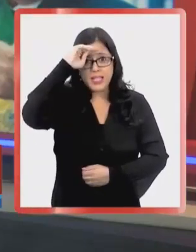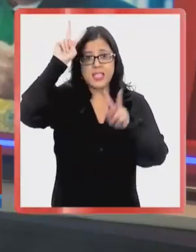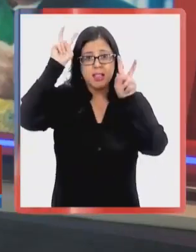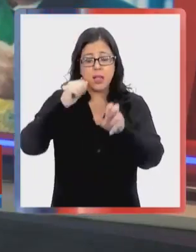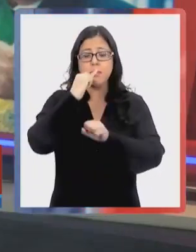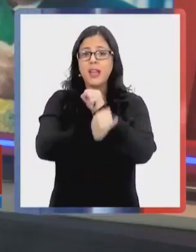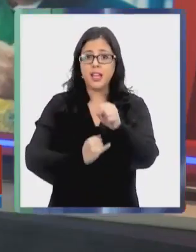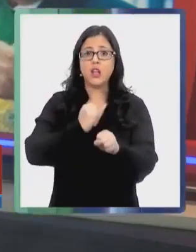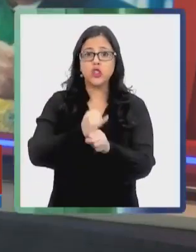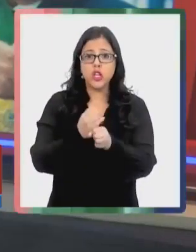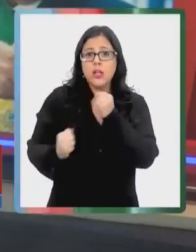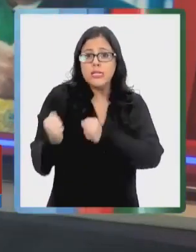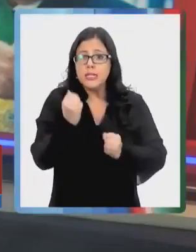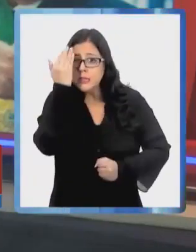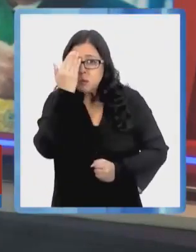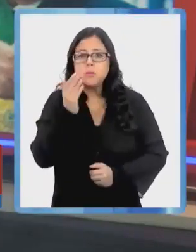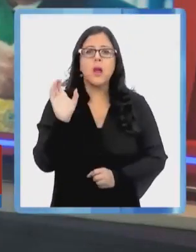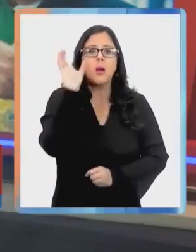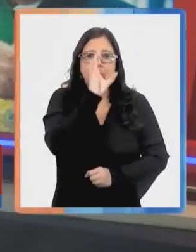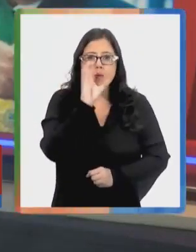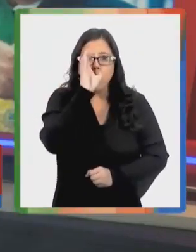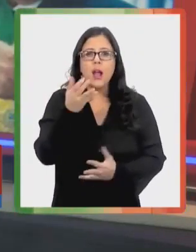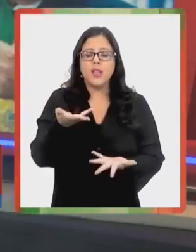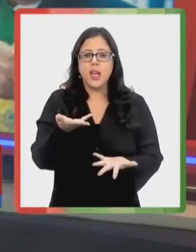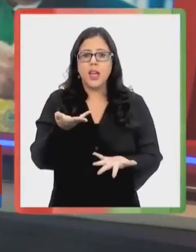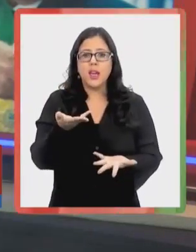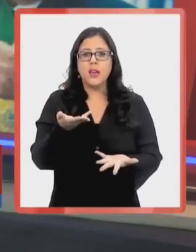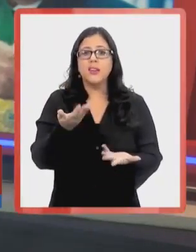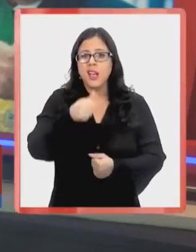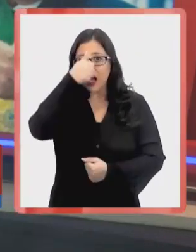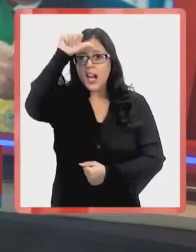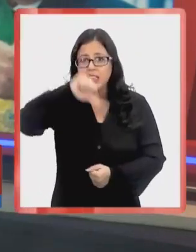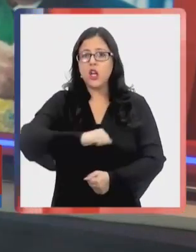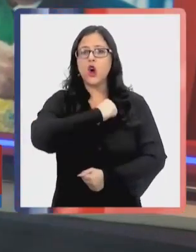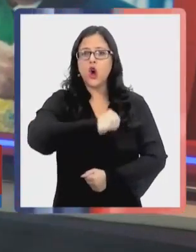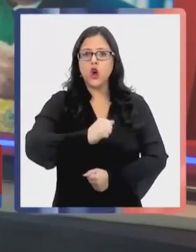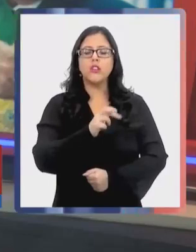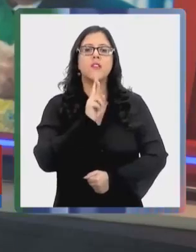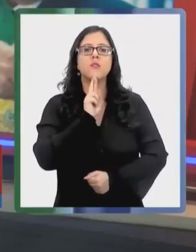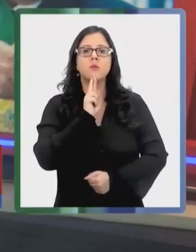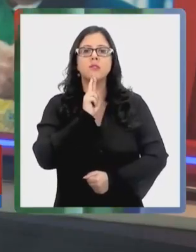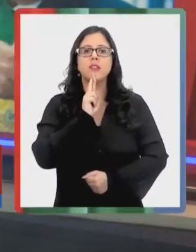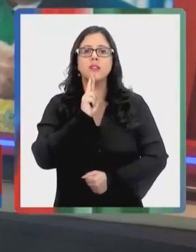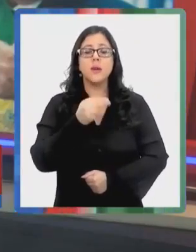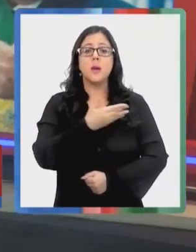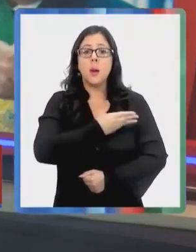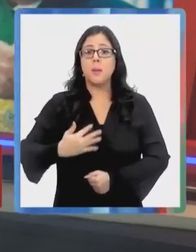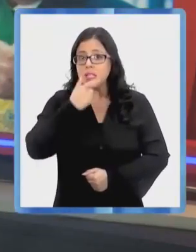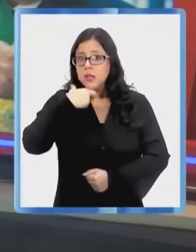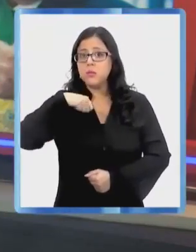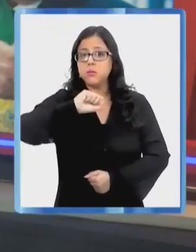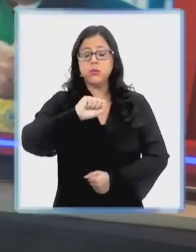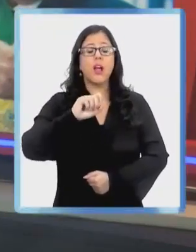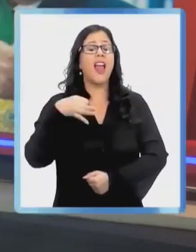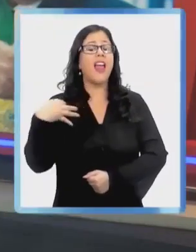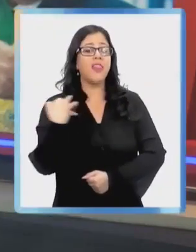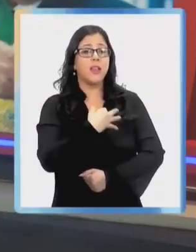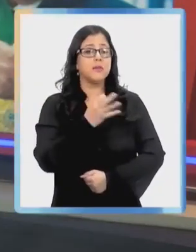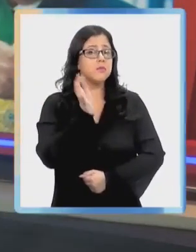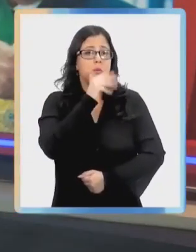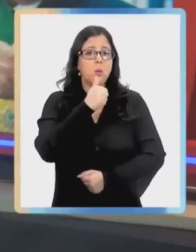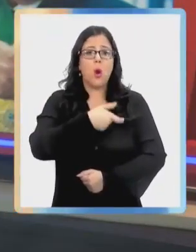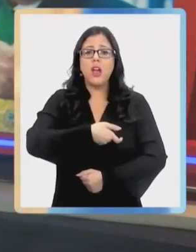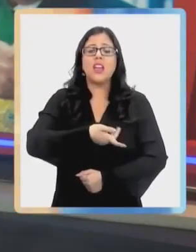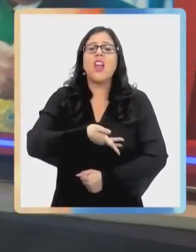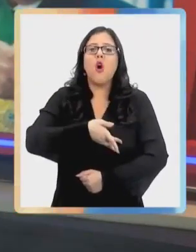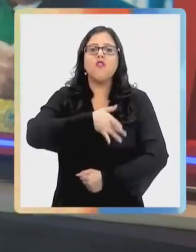internacionales la ansiedad por buscar una condena contra el régimen ruso. El mandatario chileno respondió que no se siente ofendido e insistió